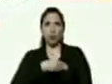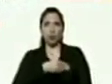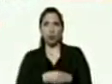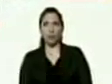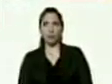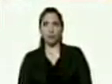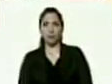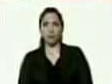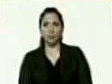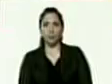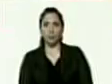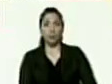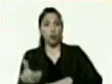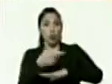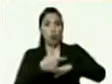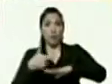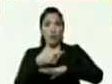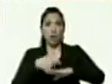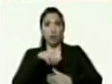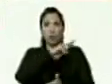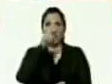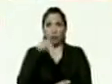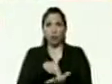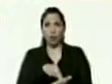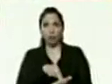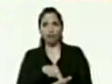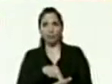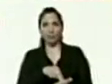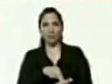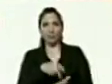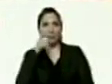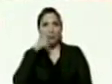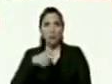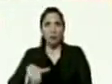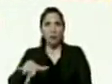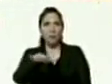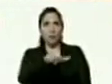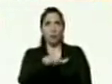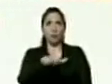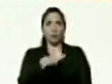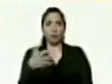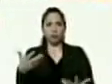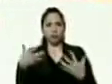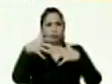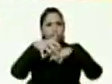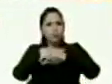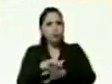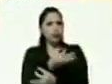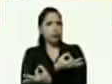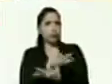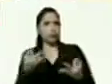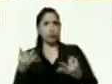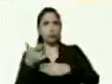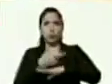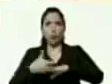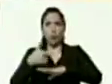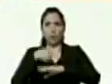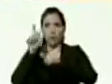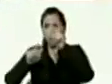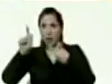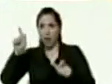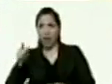el gobierno nacional el pueblo la combinación perfecta de los gobernadores y